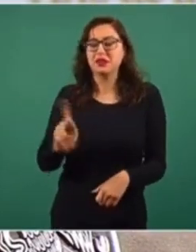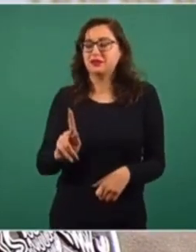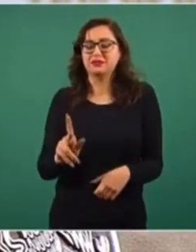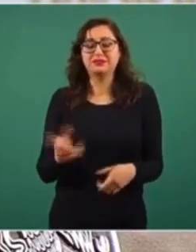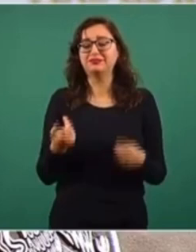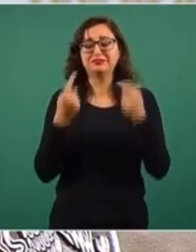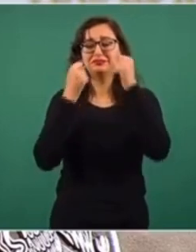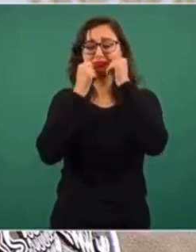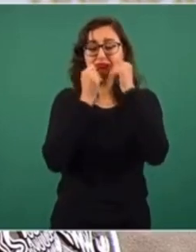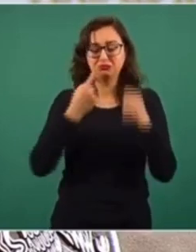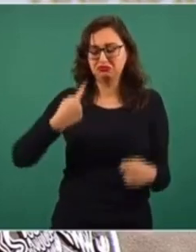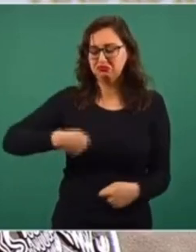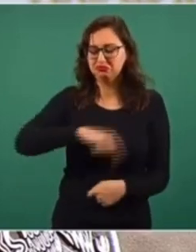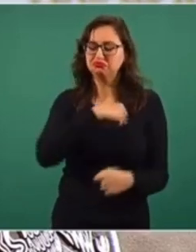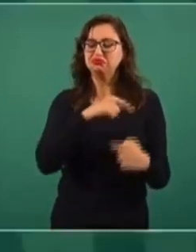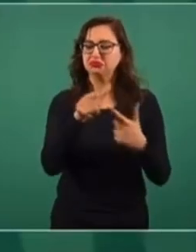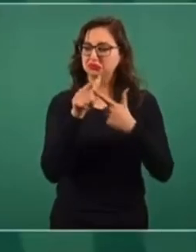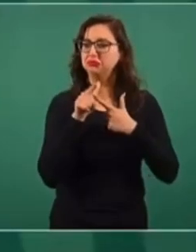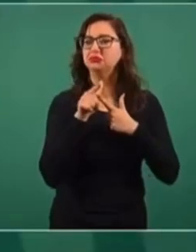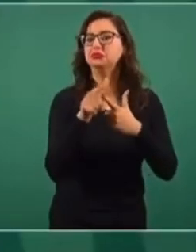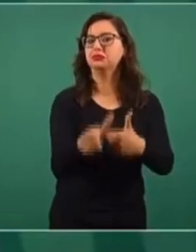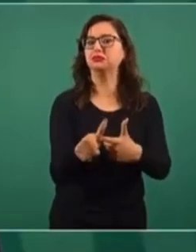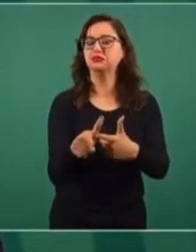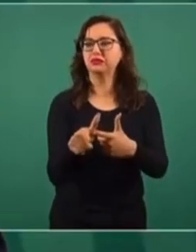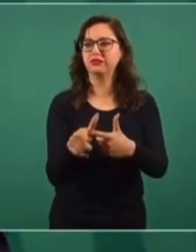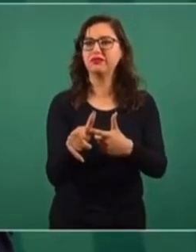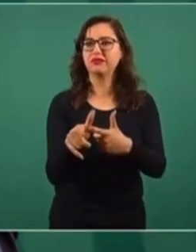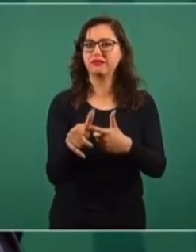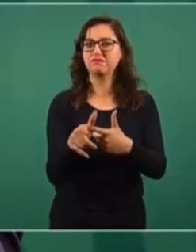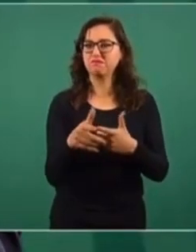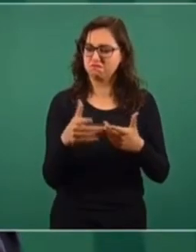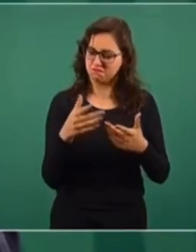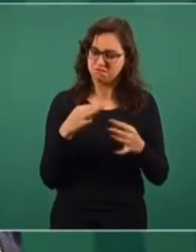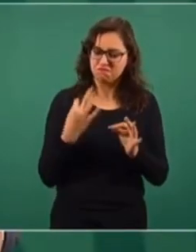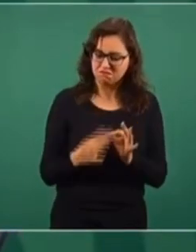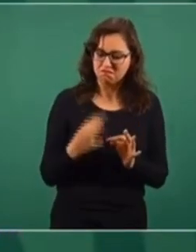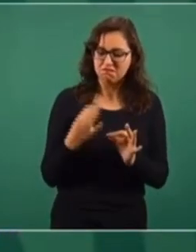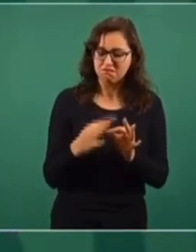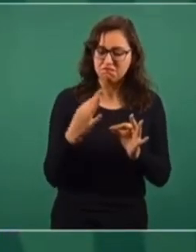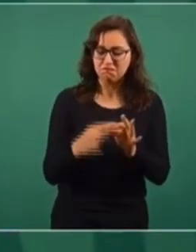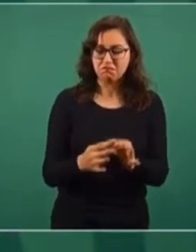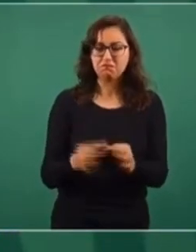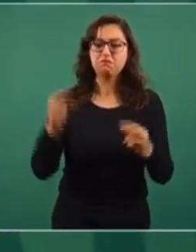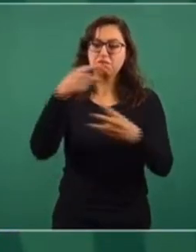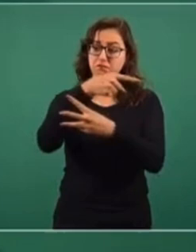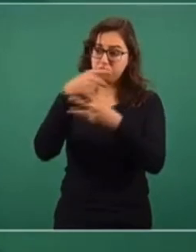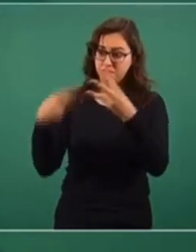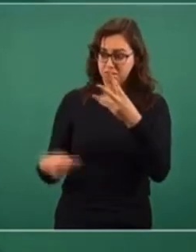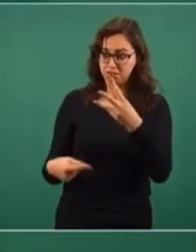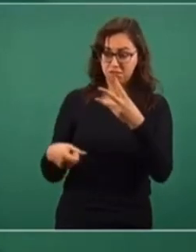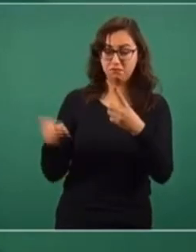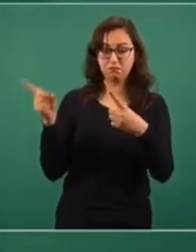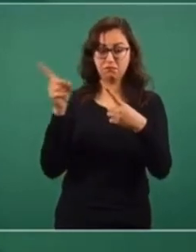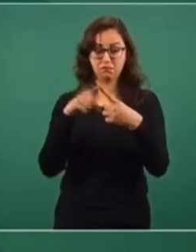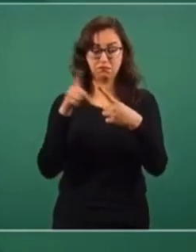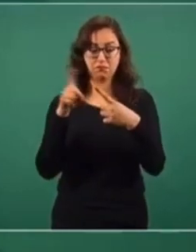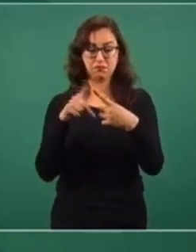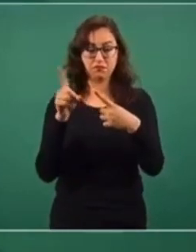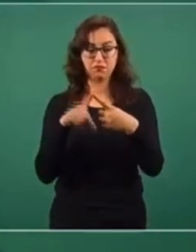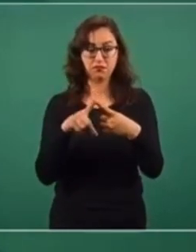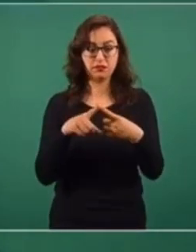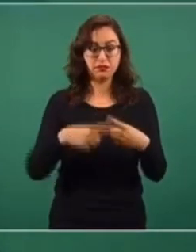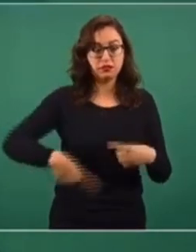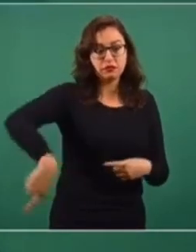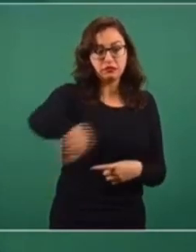que estamos en este momento siguiendo tres pasos muy puntuales. Continuamos con el objetivo de romper el